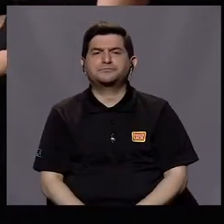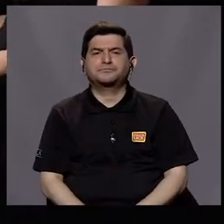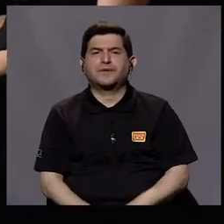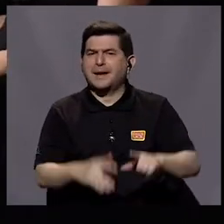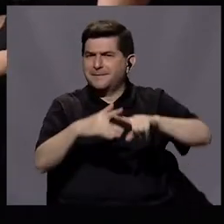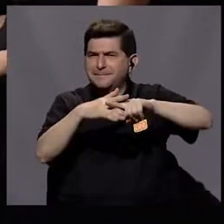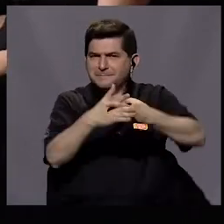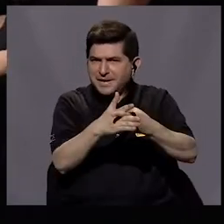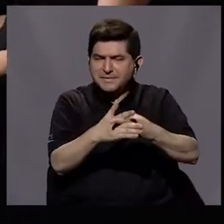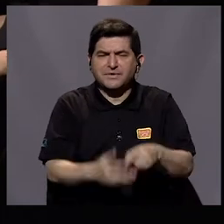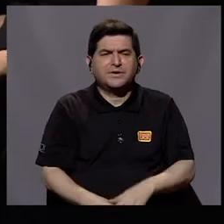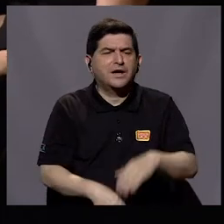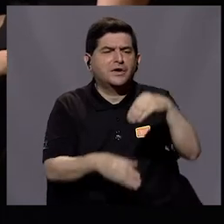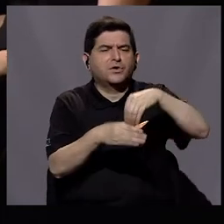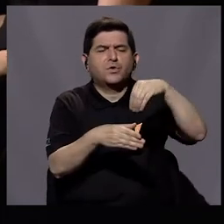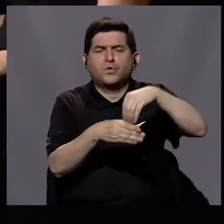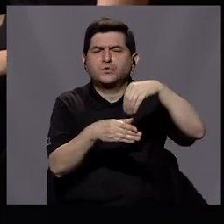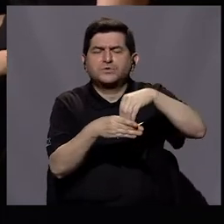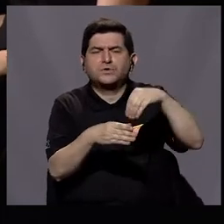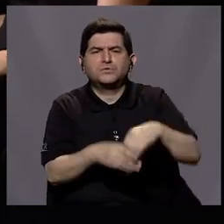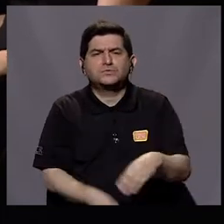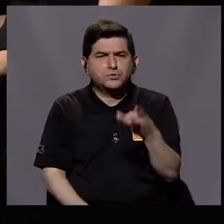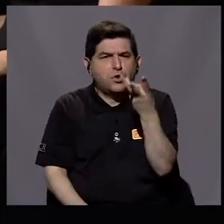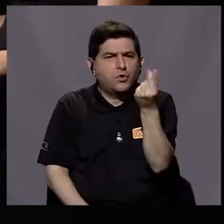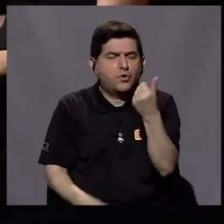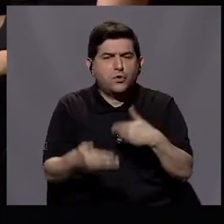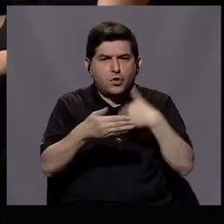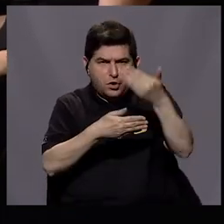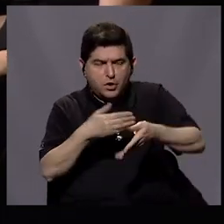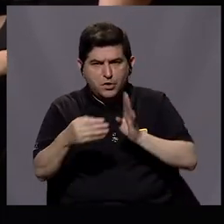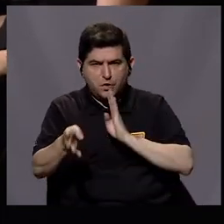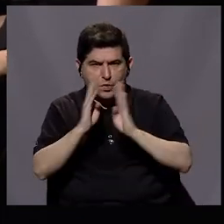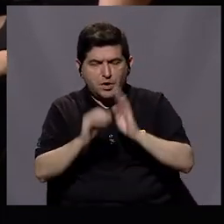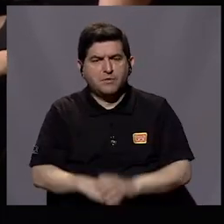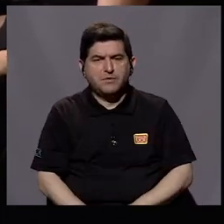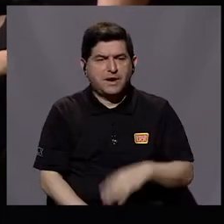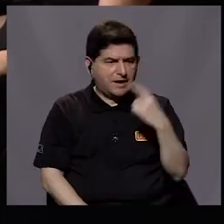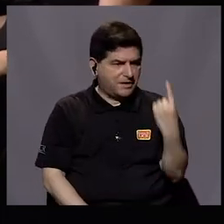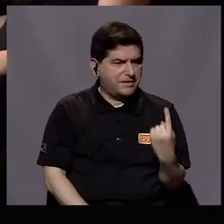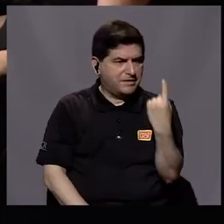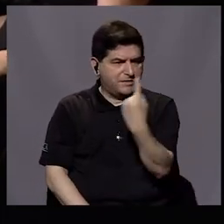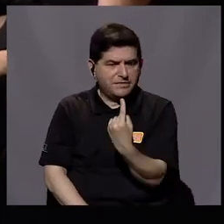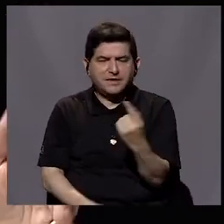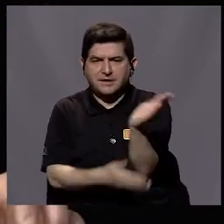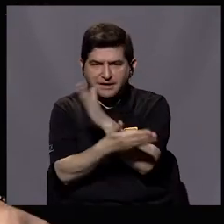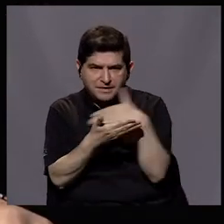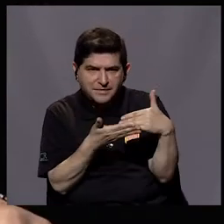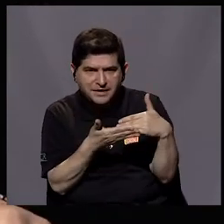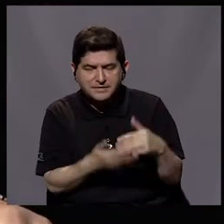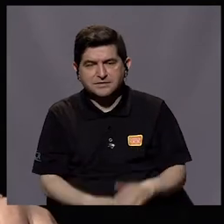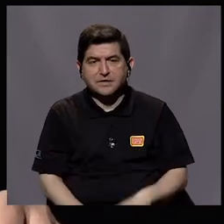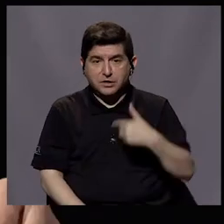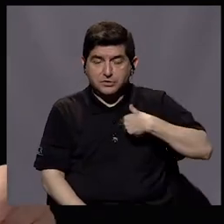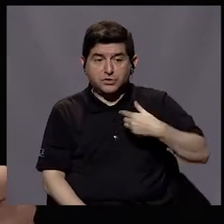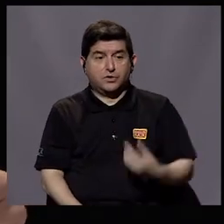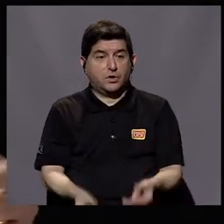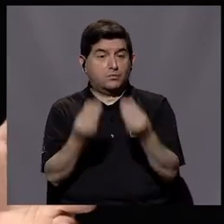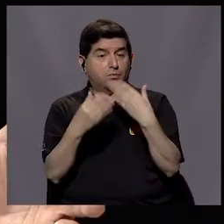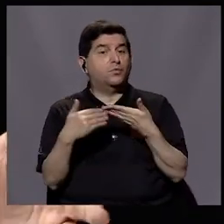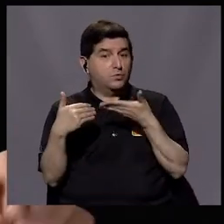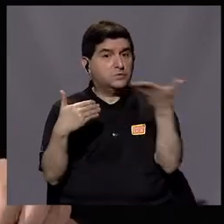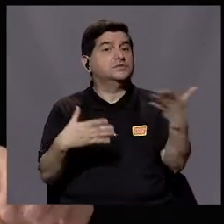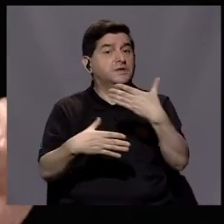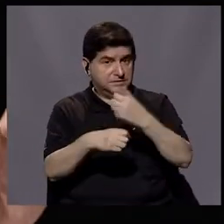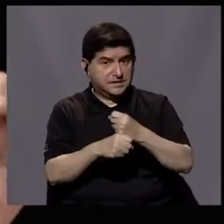Hablemos, para arrancar de aportes en lo cuantitativo, luego quisiera como que nos dediquemos a hablar sección por sección, porque creo que cada uno hace